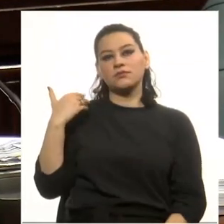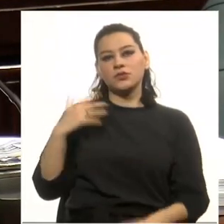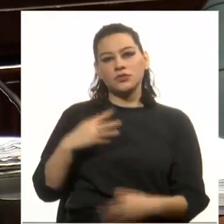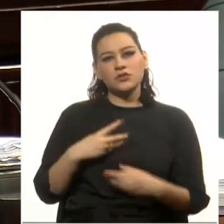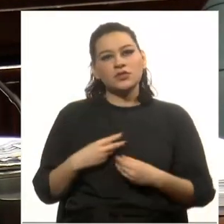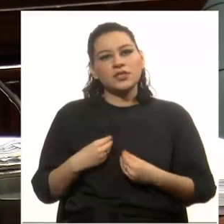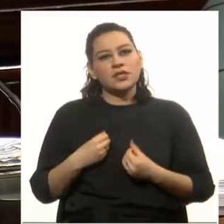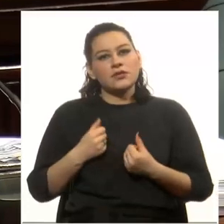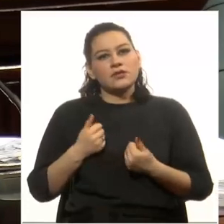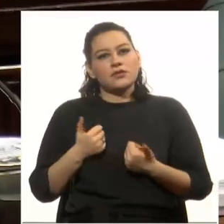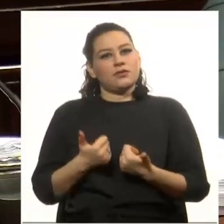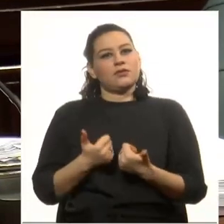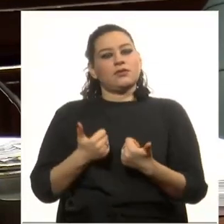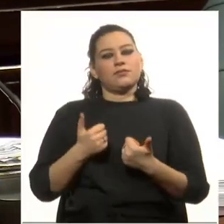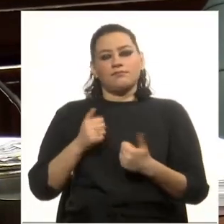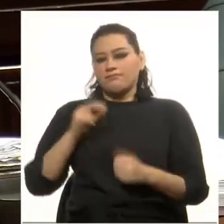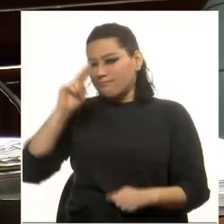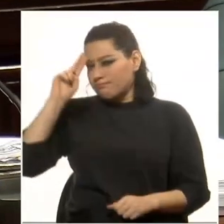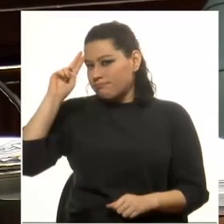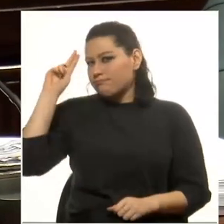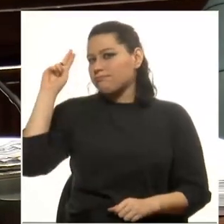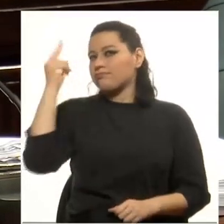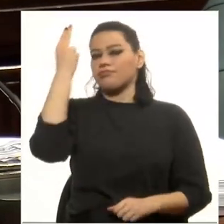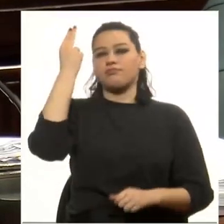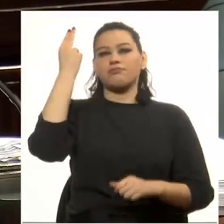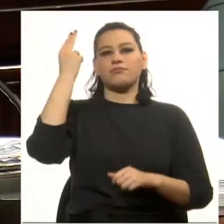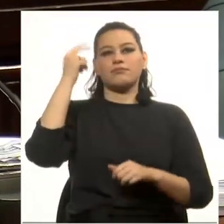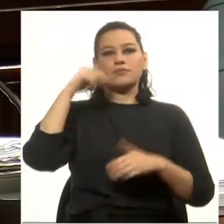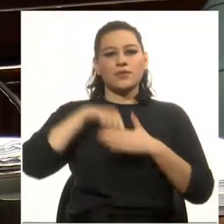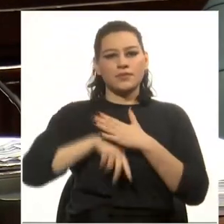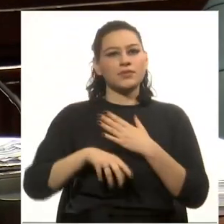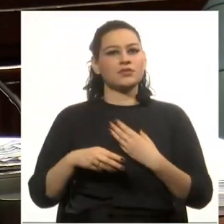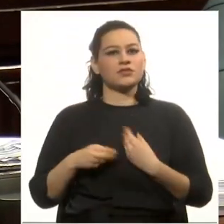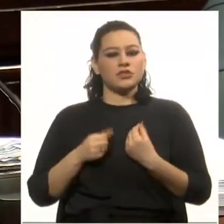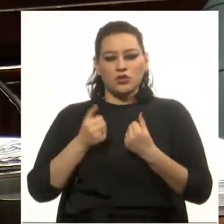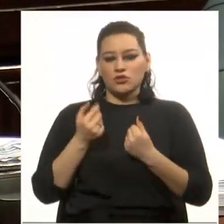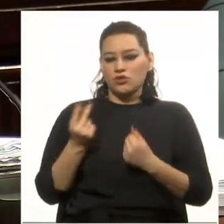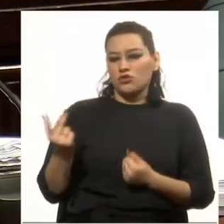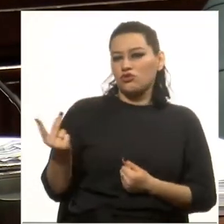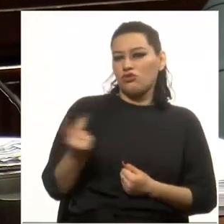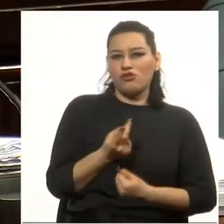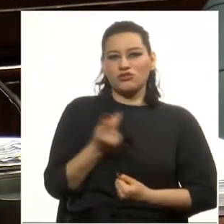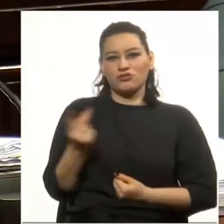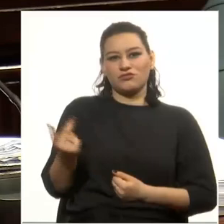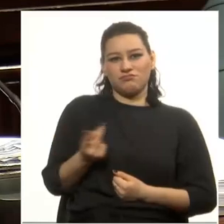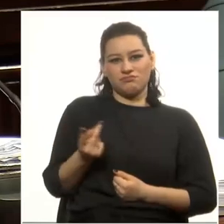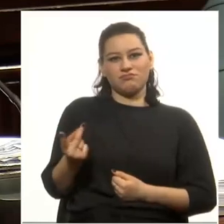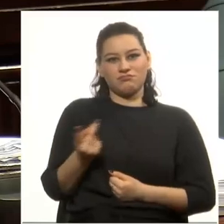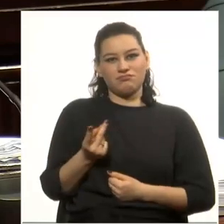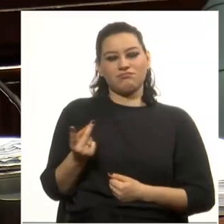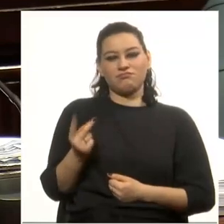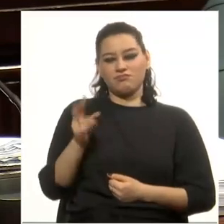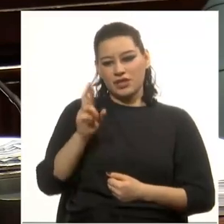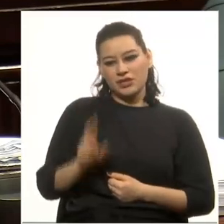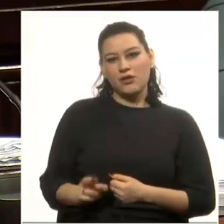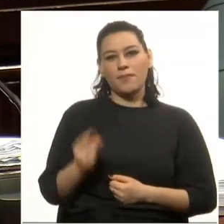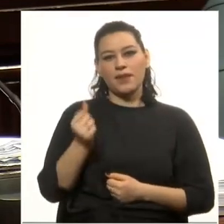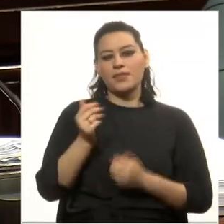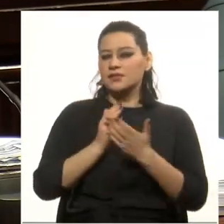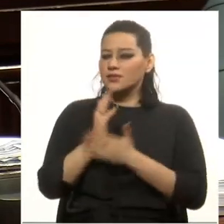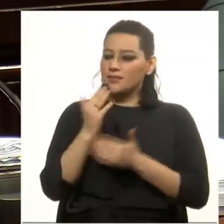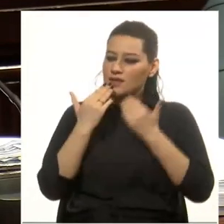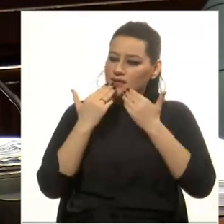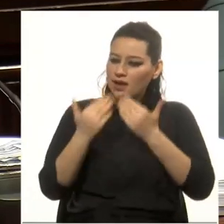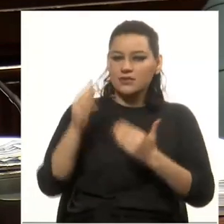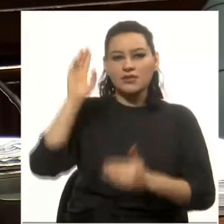sintiéndome profundamente oriental también me siento un hombre de las dos orillas. Agradeceré siempre a la